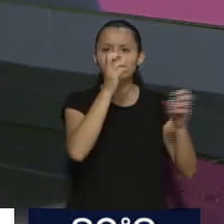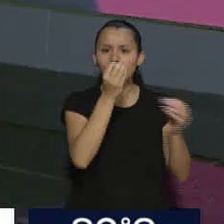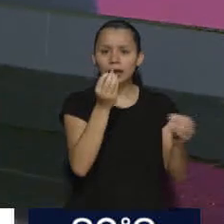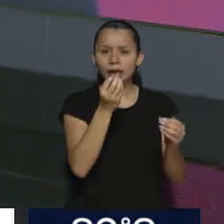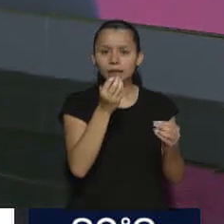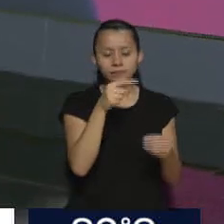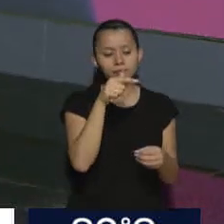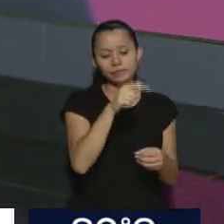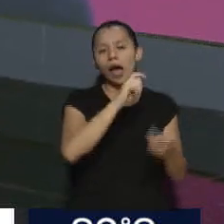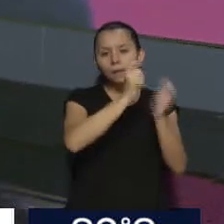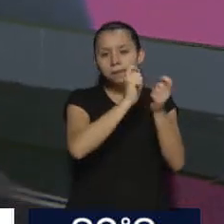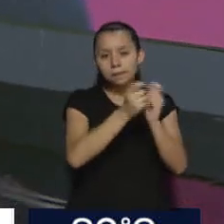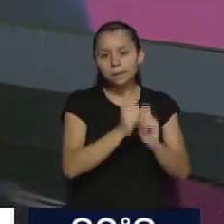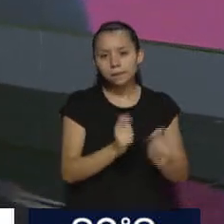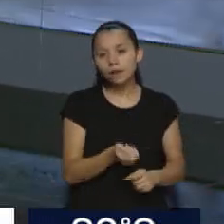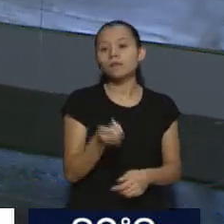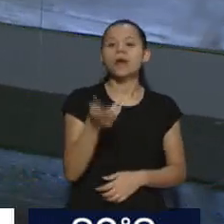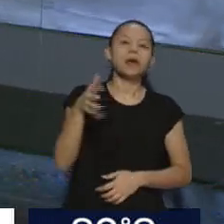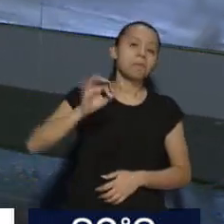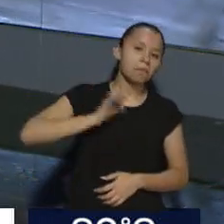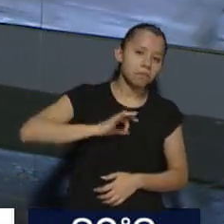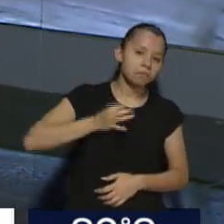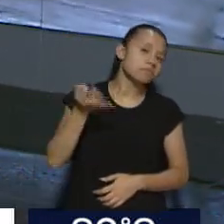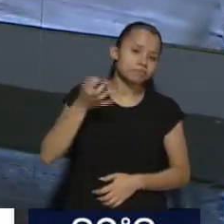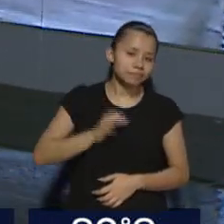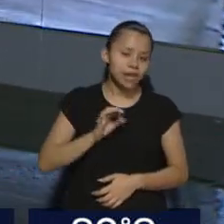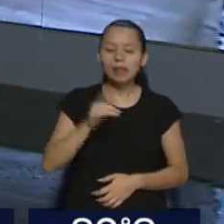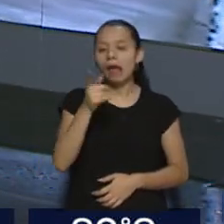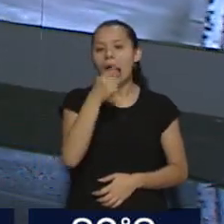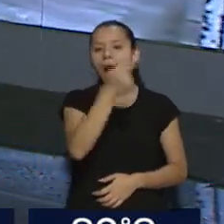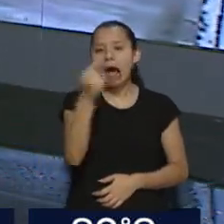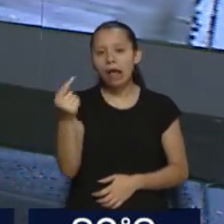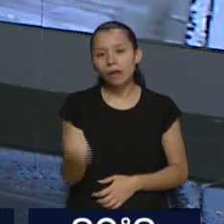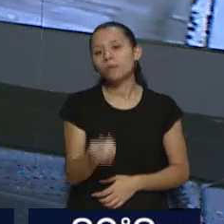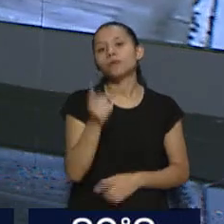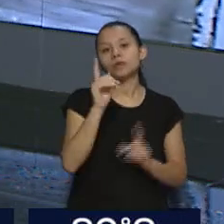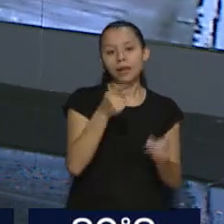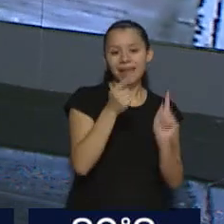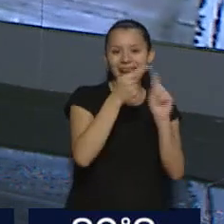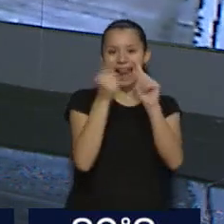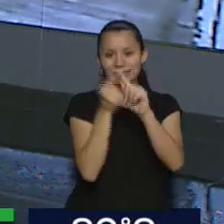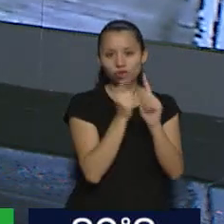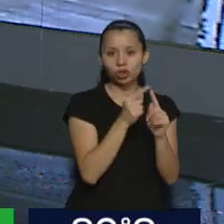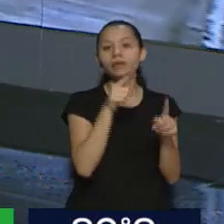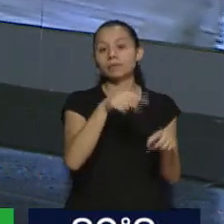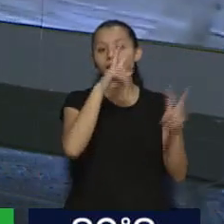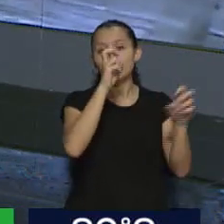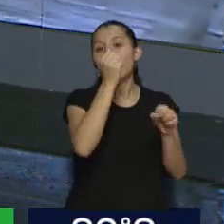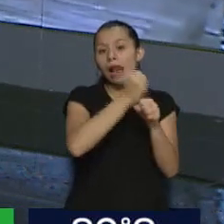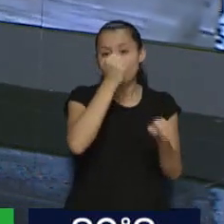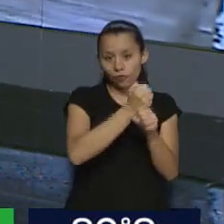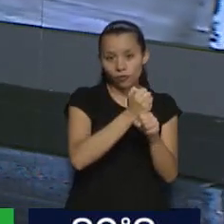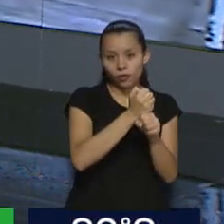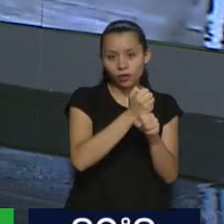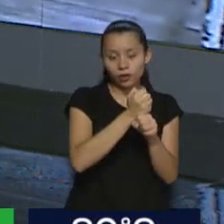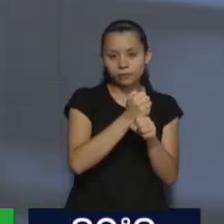diferentes aspectos de la vida cotidiana y de las relaciones interpersonales. En este caso, relaciones laborales. ¿Qué dijo la